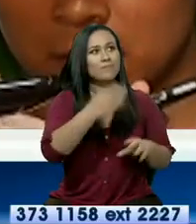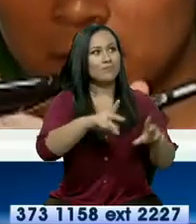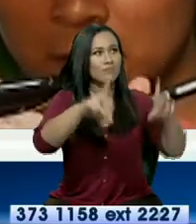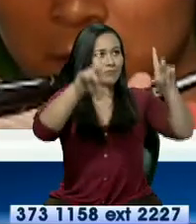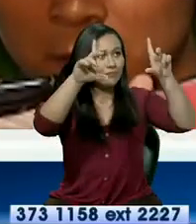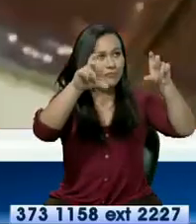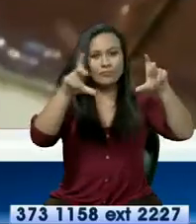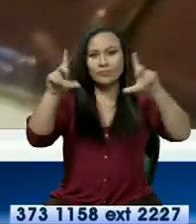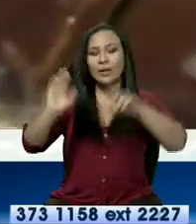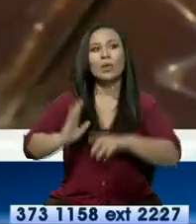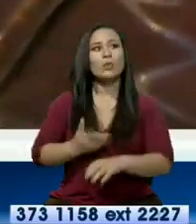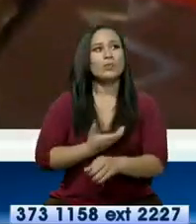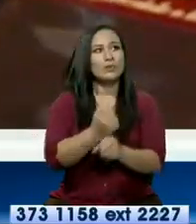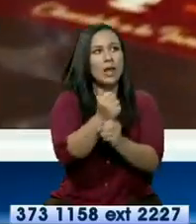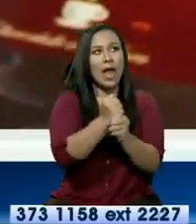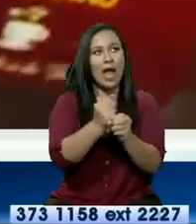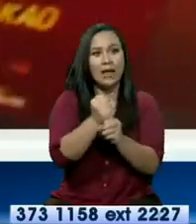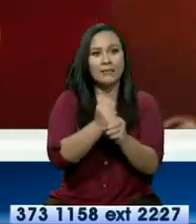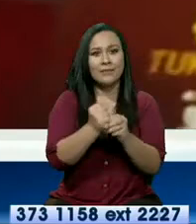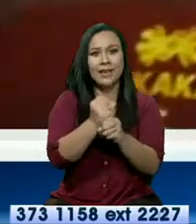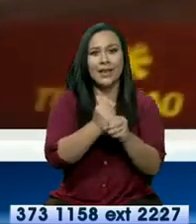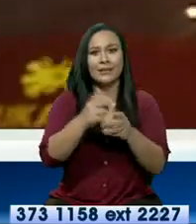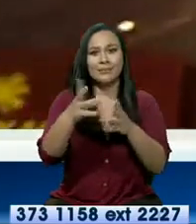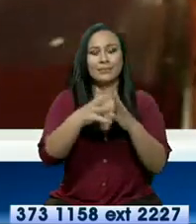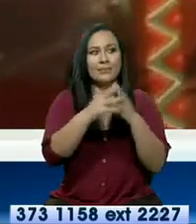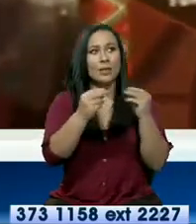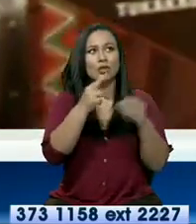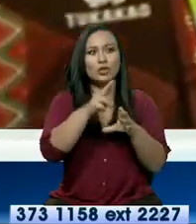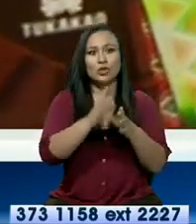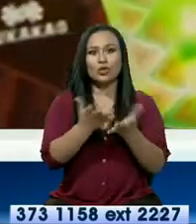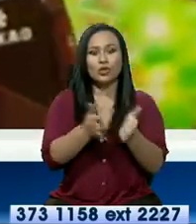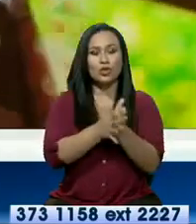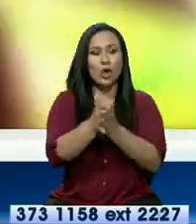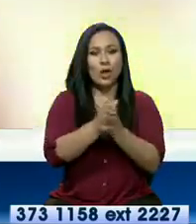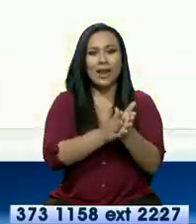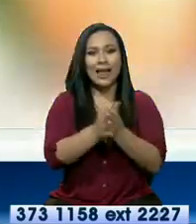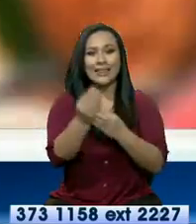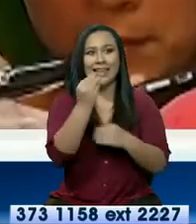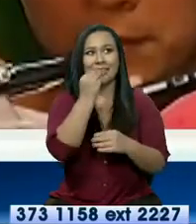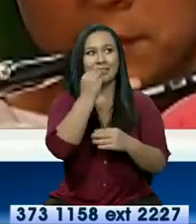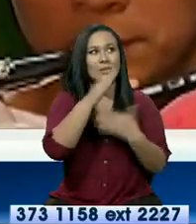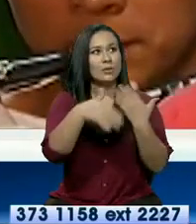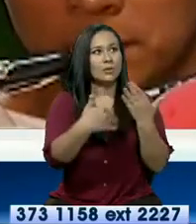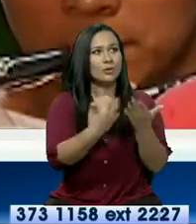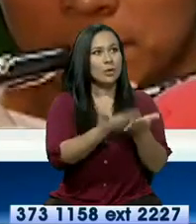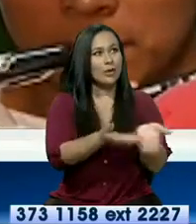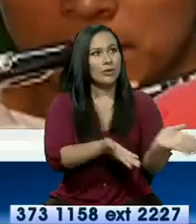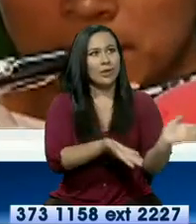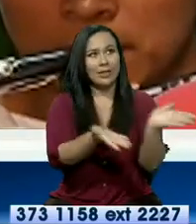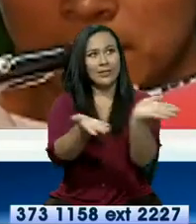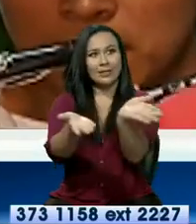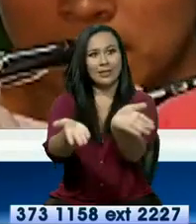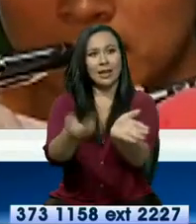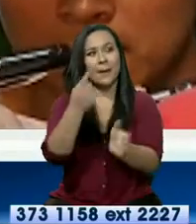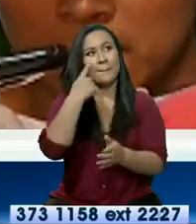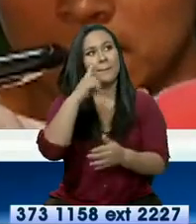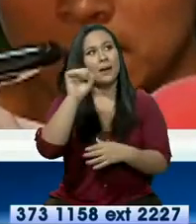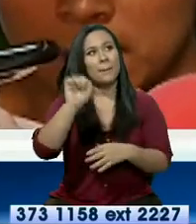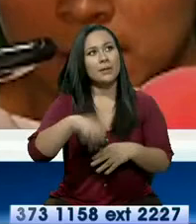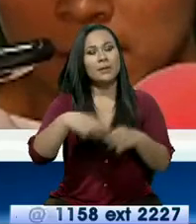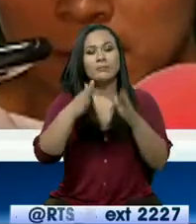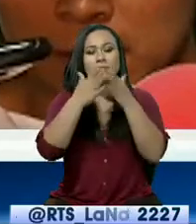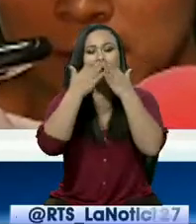nuestro café, nuestro cacao, toda la producción generada en nuestra provincia. Buscamos poner en vitrina toda la